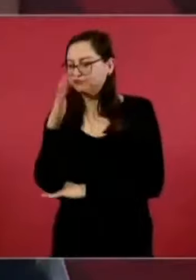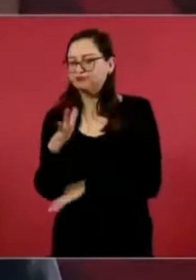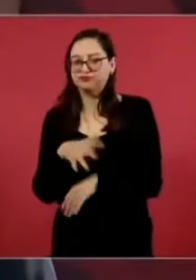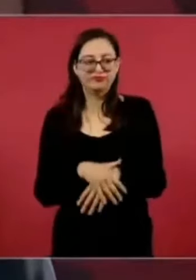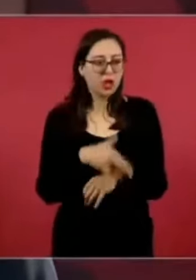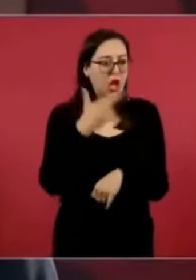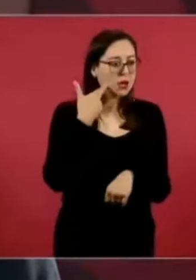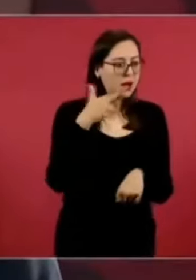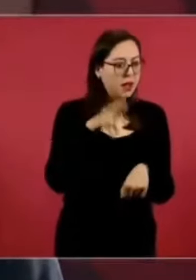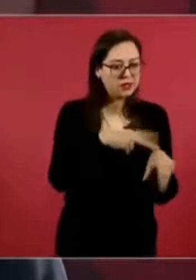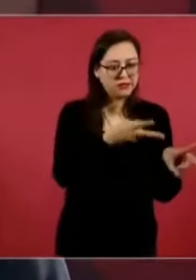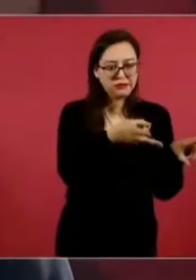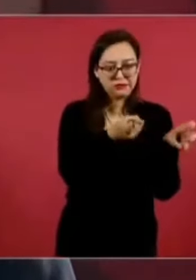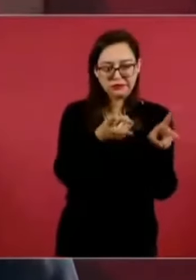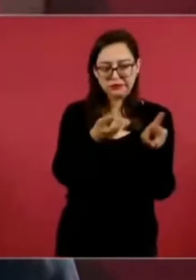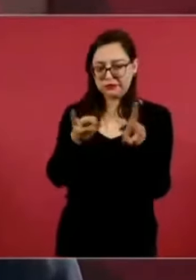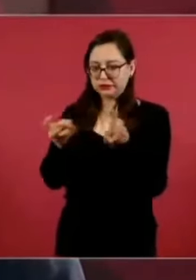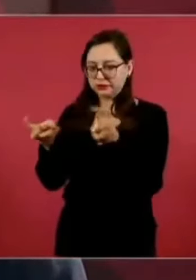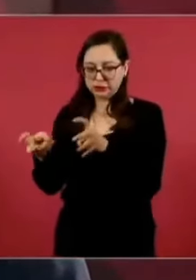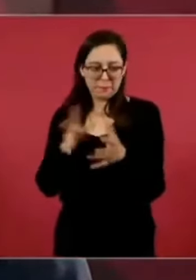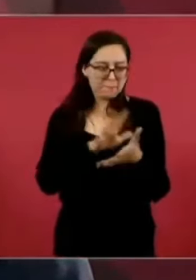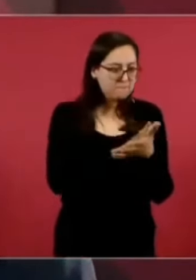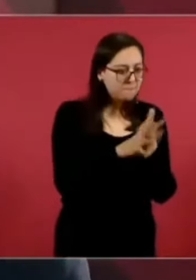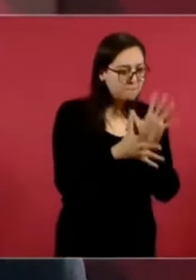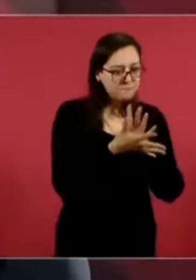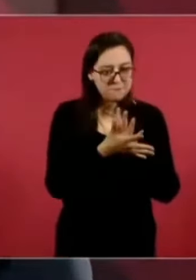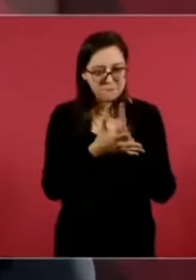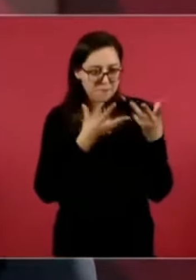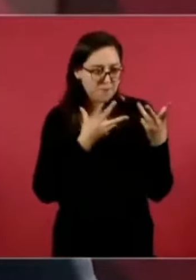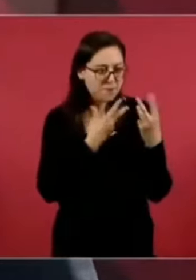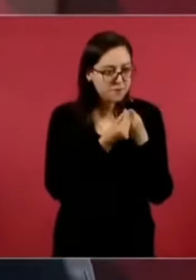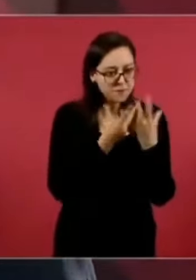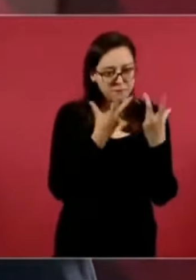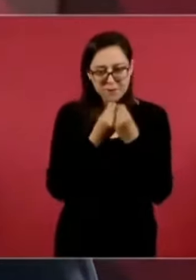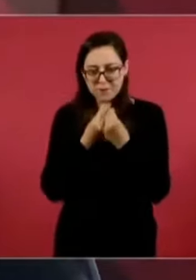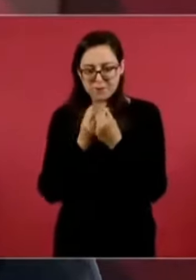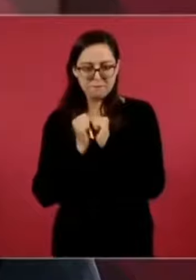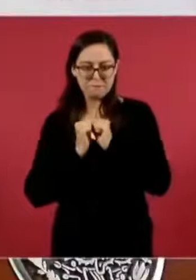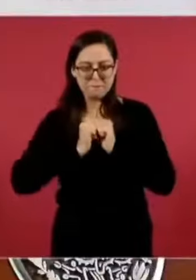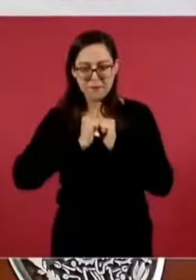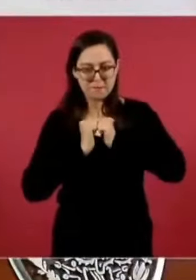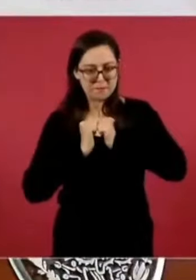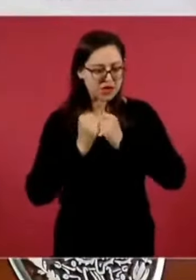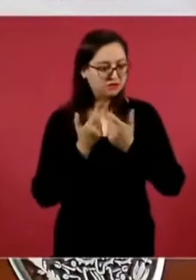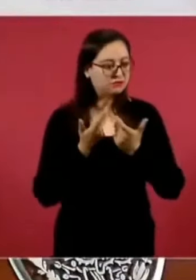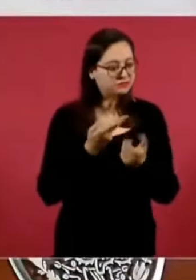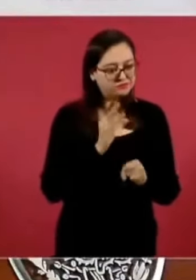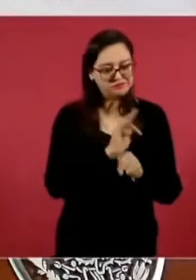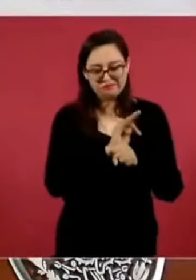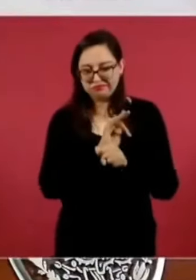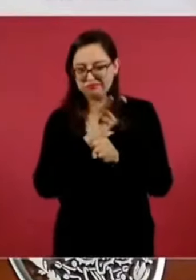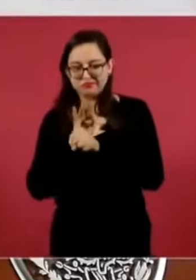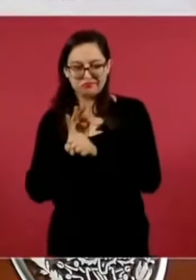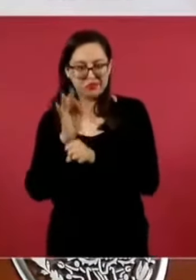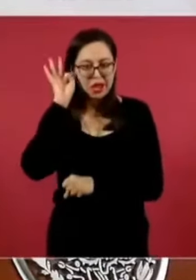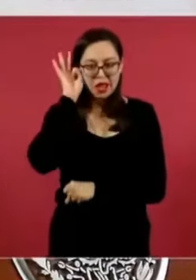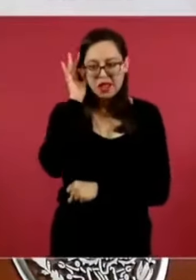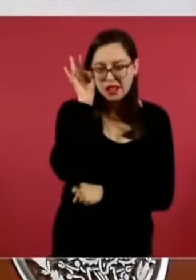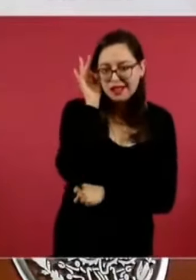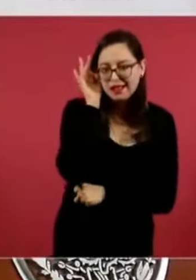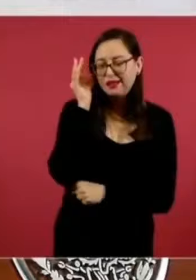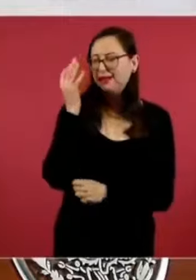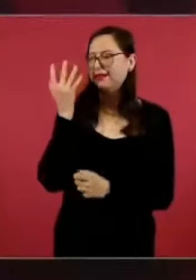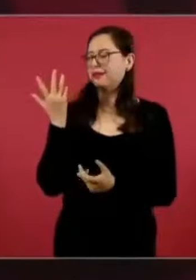y aceptar ser empleados de los que se sentían dueños de